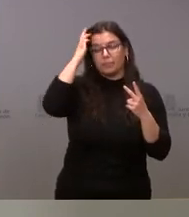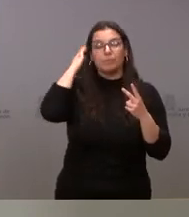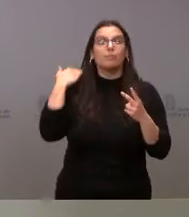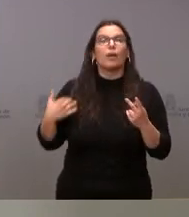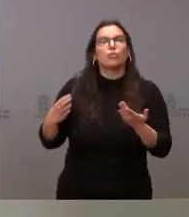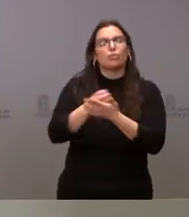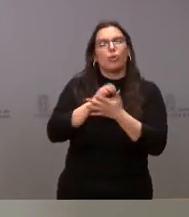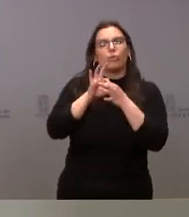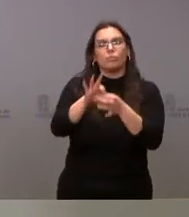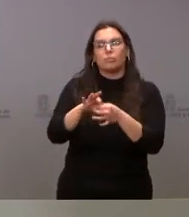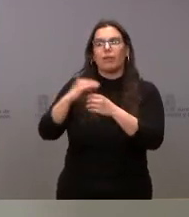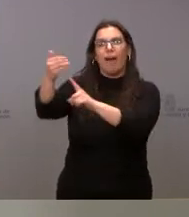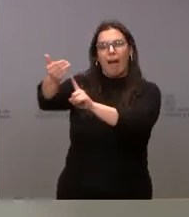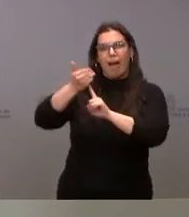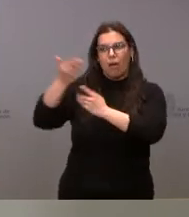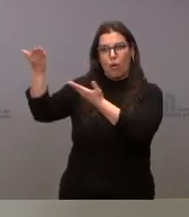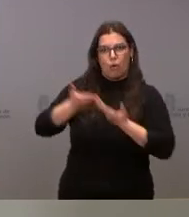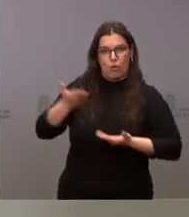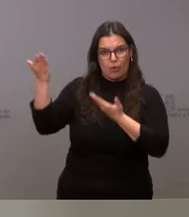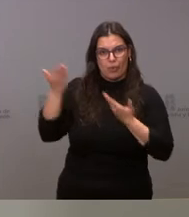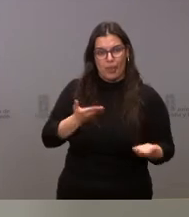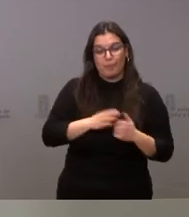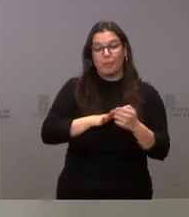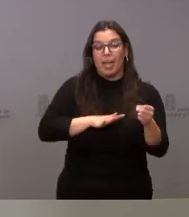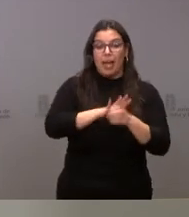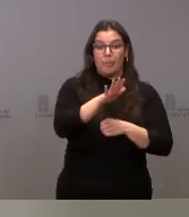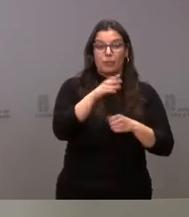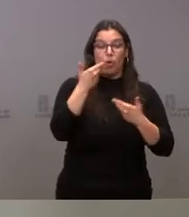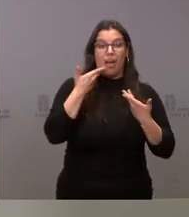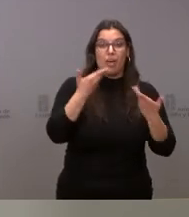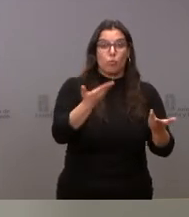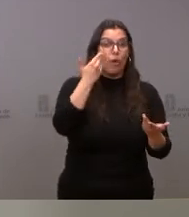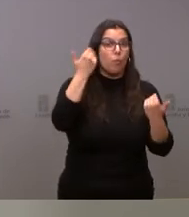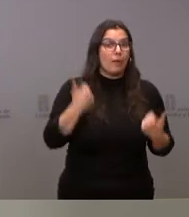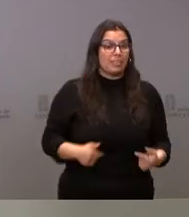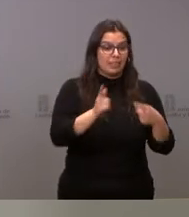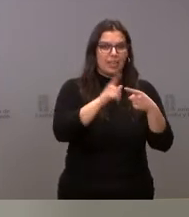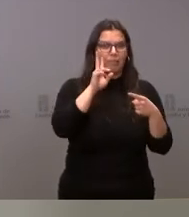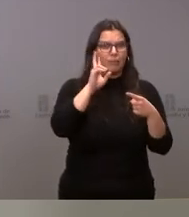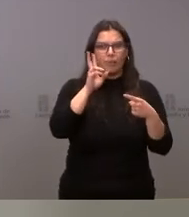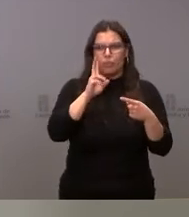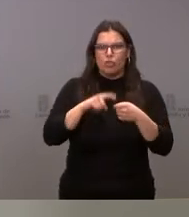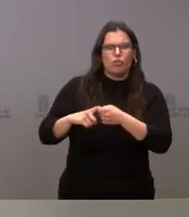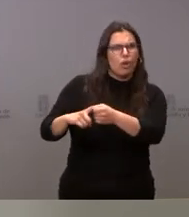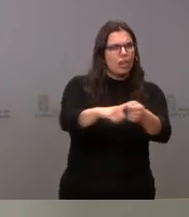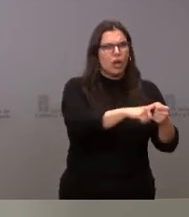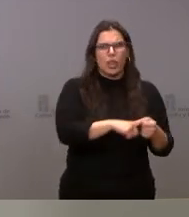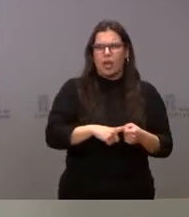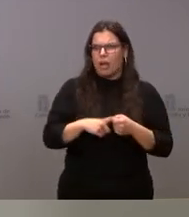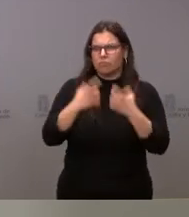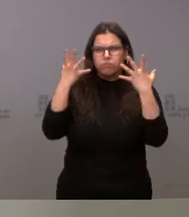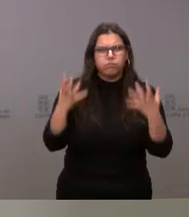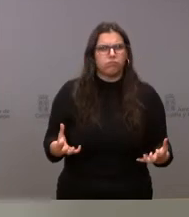tiene que ver con la acogida. En el ámbito de la ayuda humanitaria, estamos viendo que hay una ola de solidaridad muy importante en estos momentos.